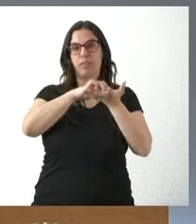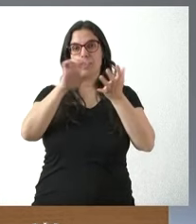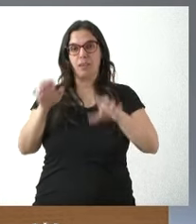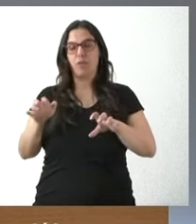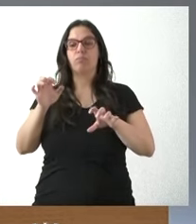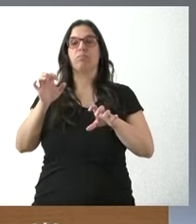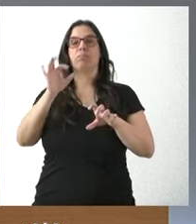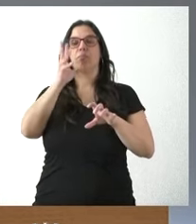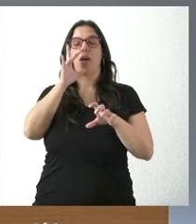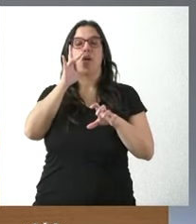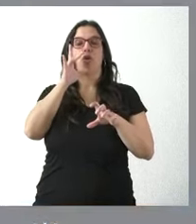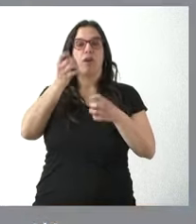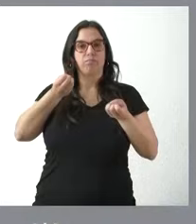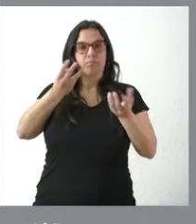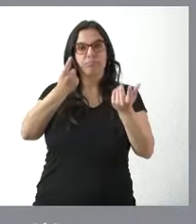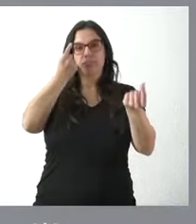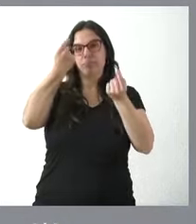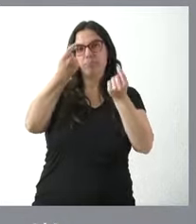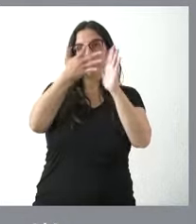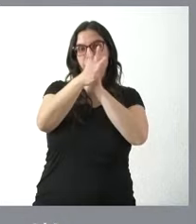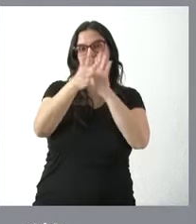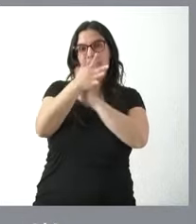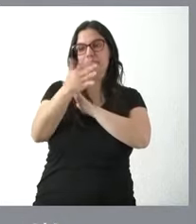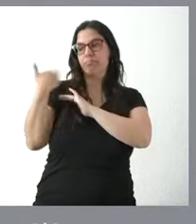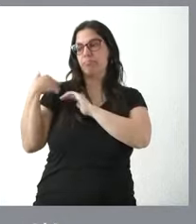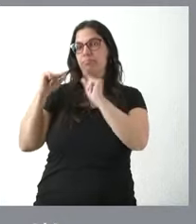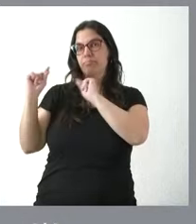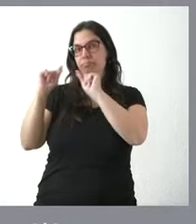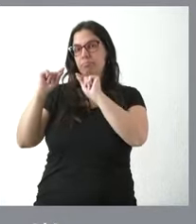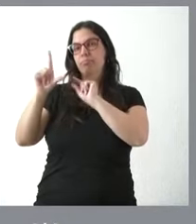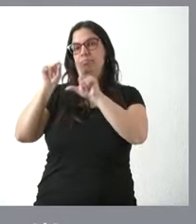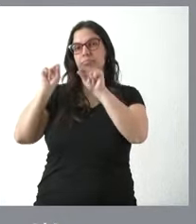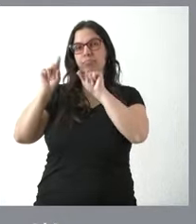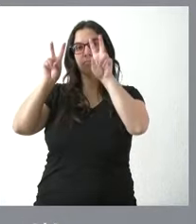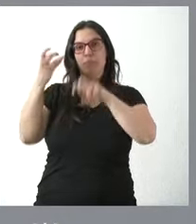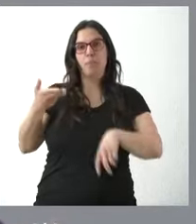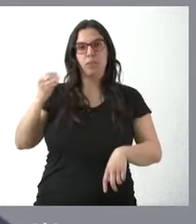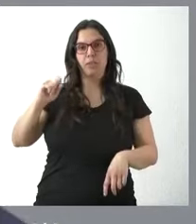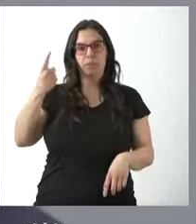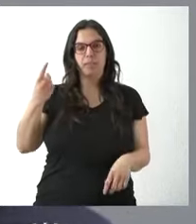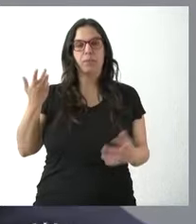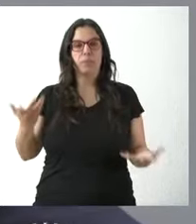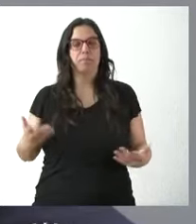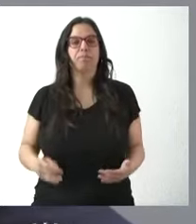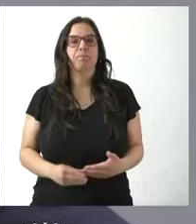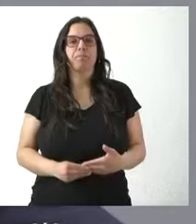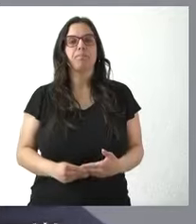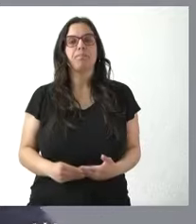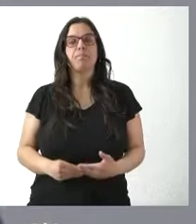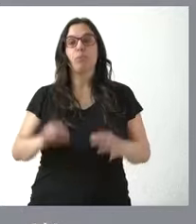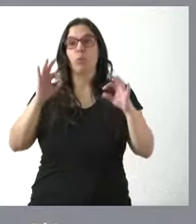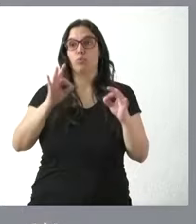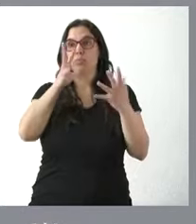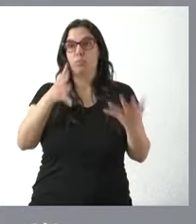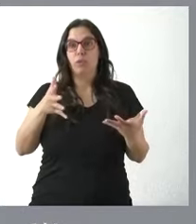pasamos a detallarle cuál es el contenido de los asuntos más relevantes de este Consejo de Gobierno. Les está siendo